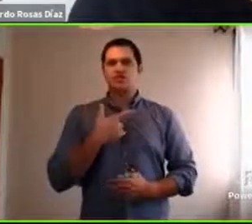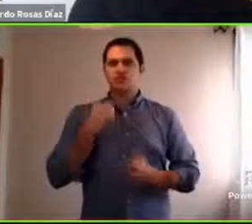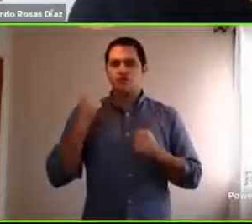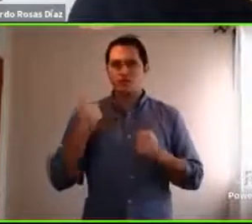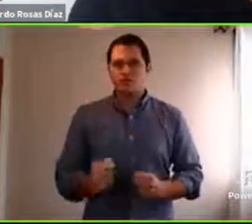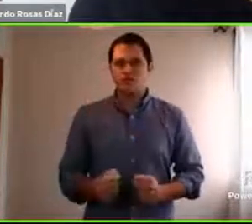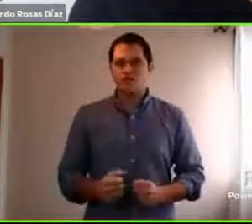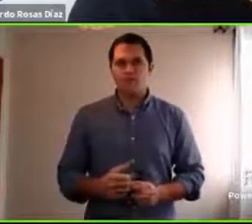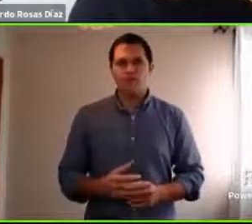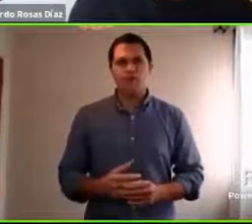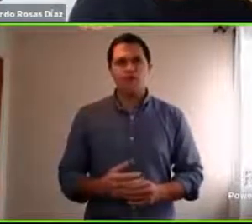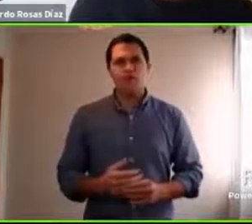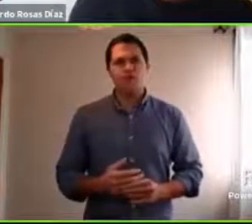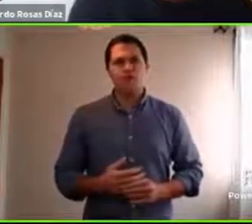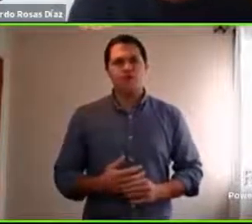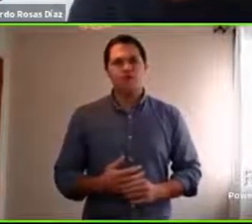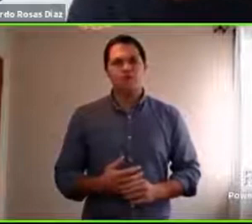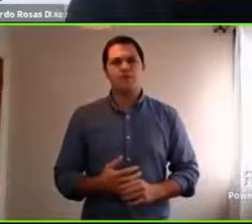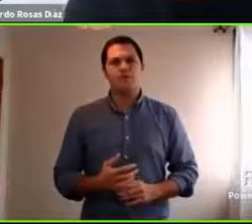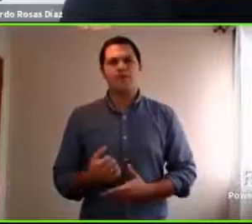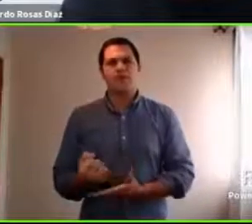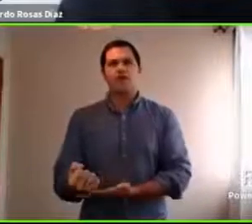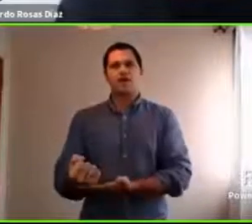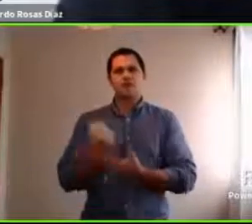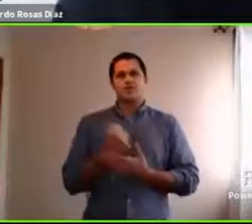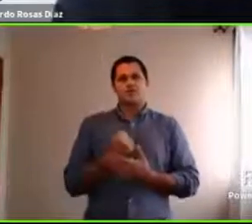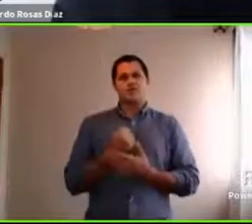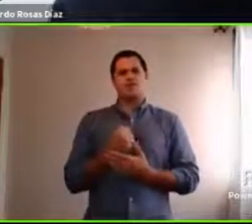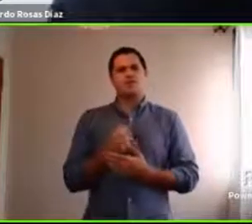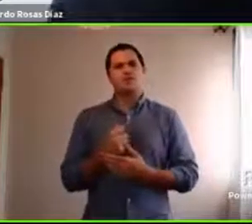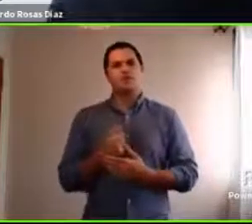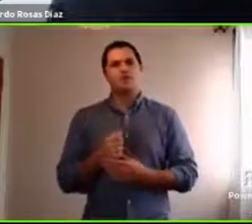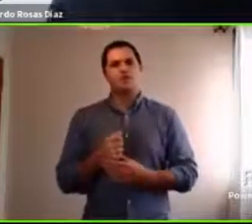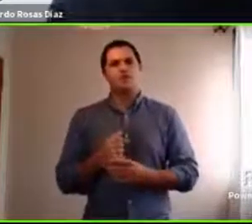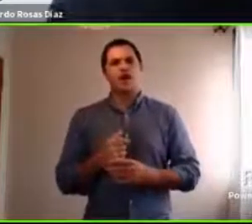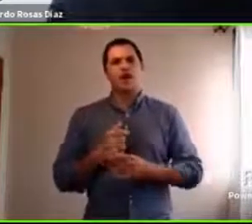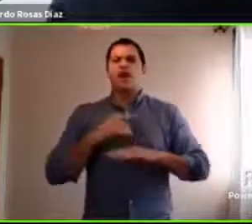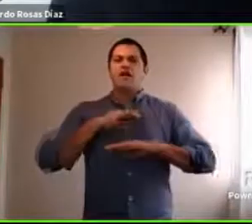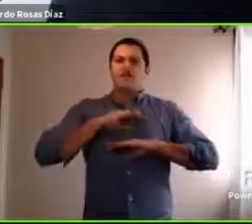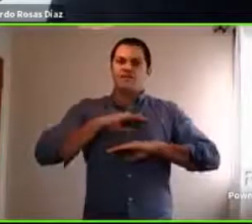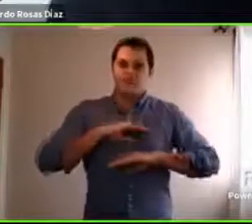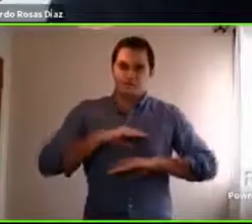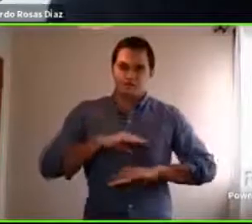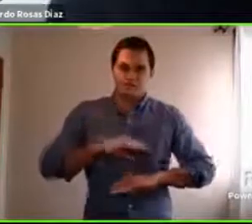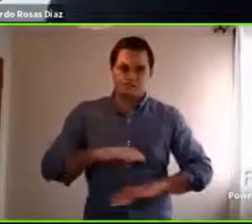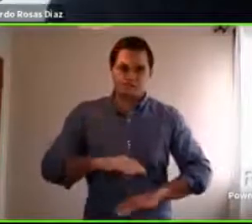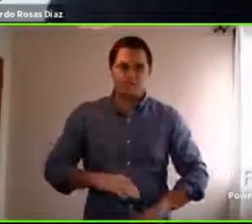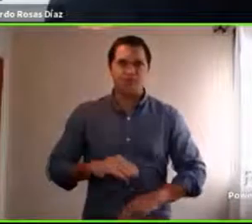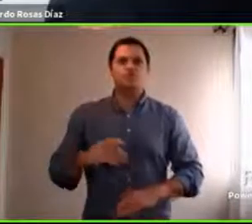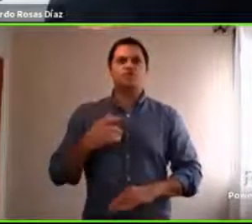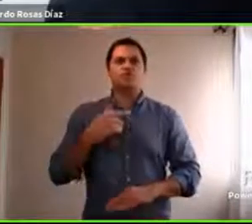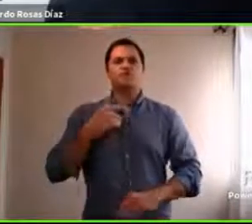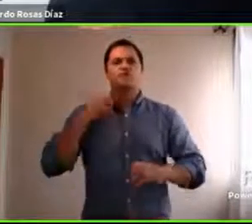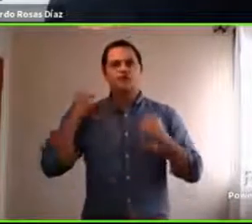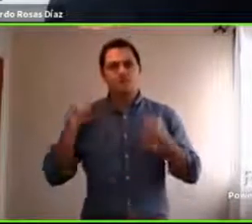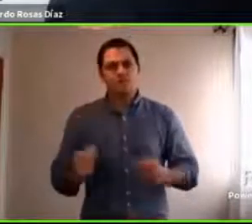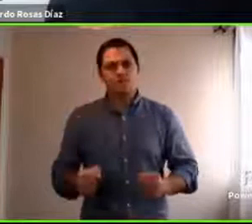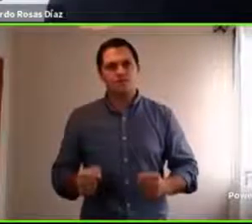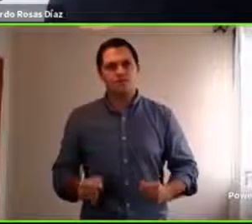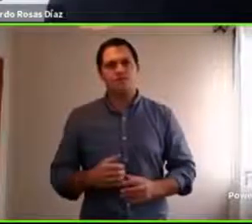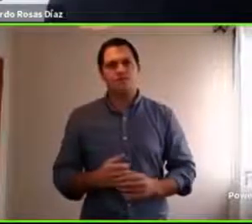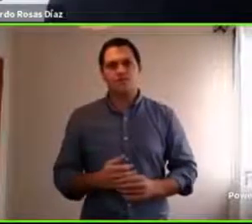hacer algo que me ayude a darle tiempo a la emoción, a que la emoción baje, voy a poder, digamos, no actuar